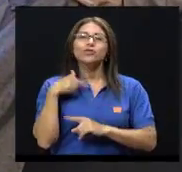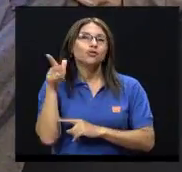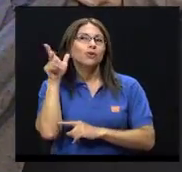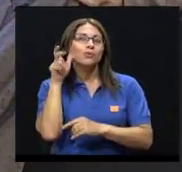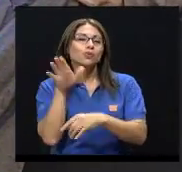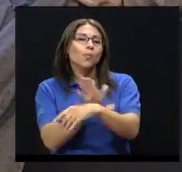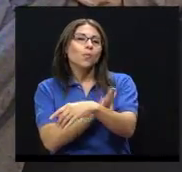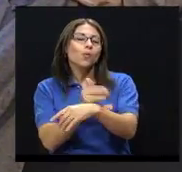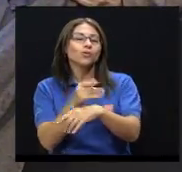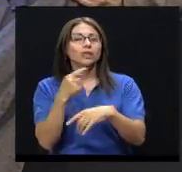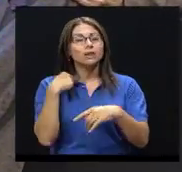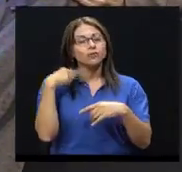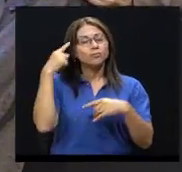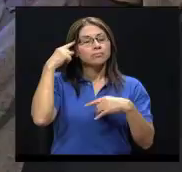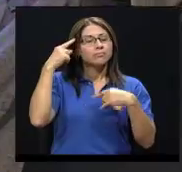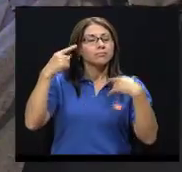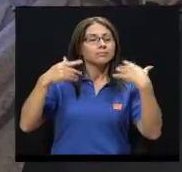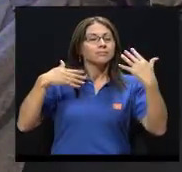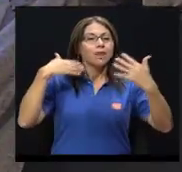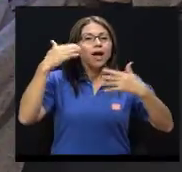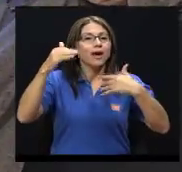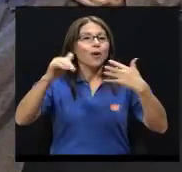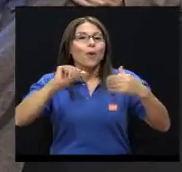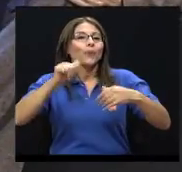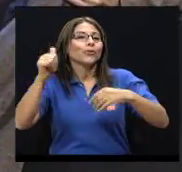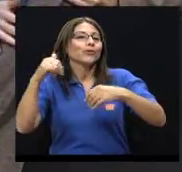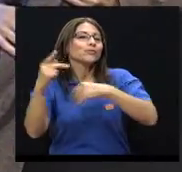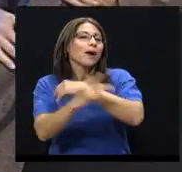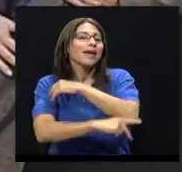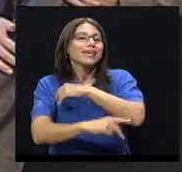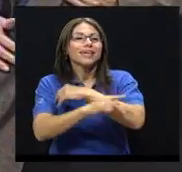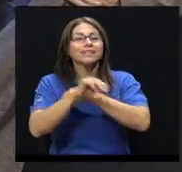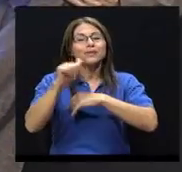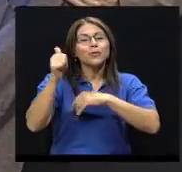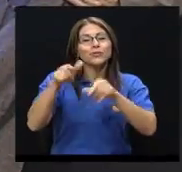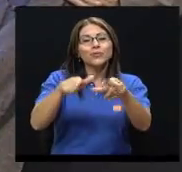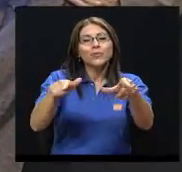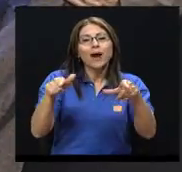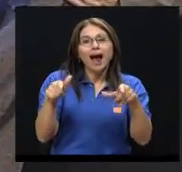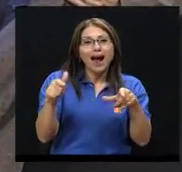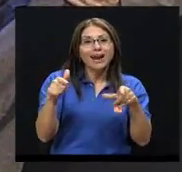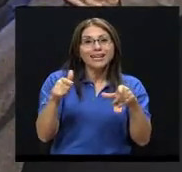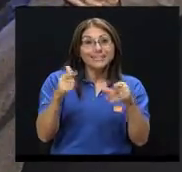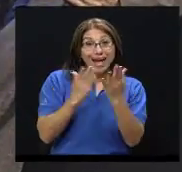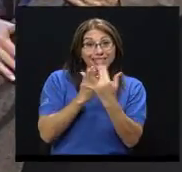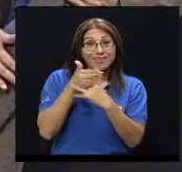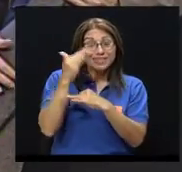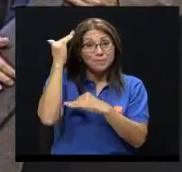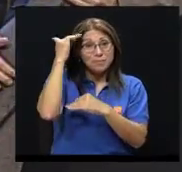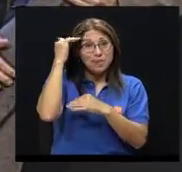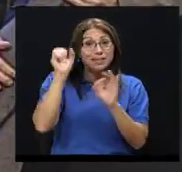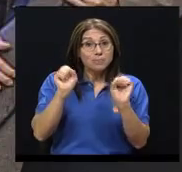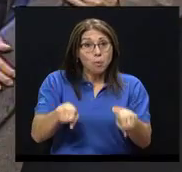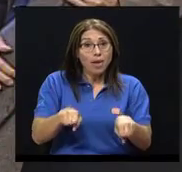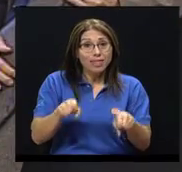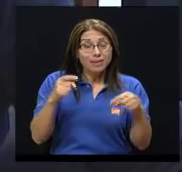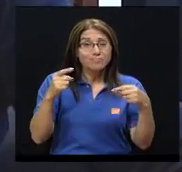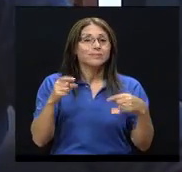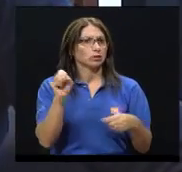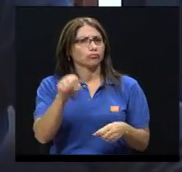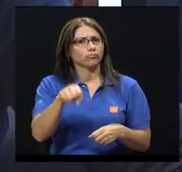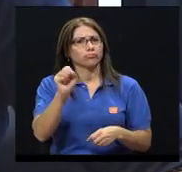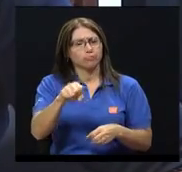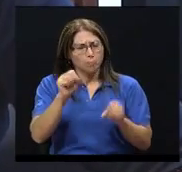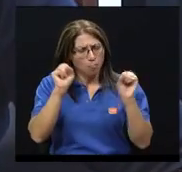aires, a otros países, a otras ciudades, a conocer otros lugares, por ejemplo, a través de mi mente, ¿es válido? Sí, todos esos son recursos,